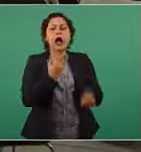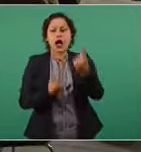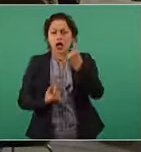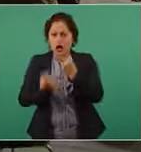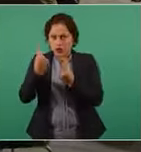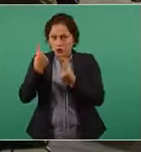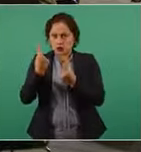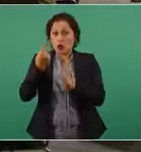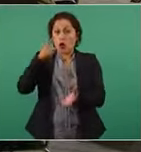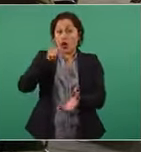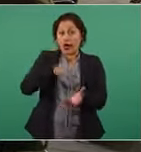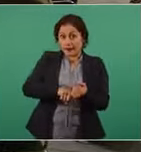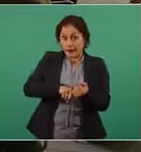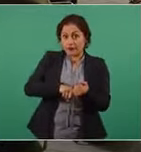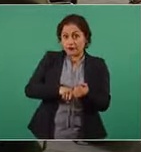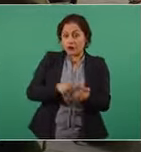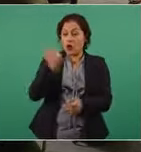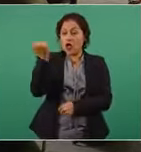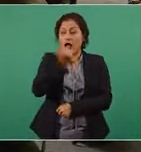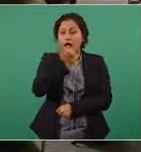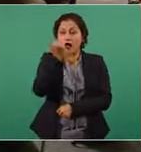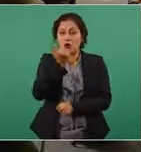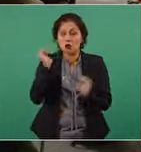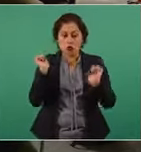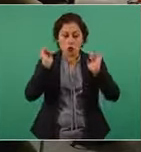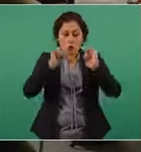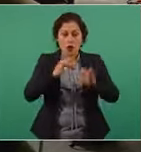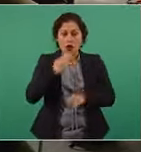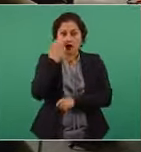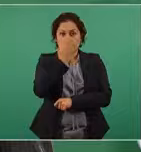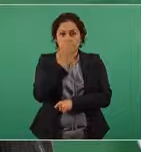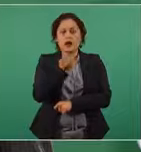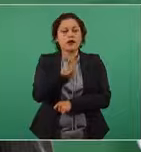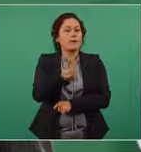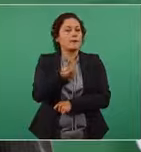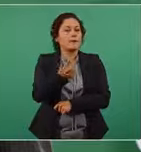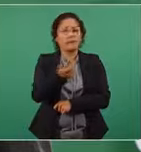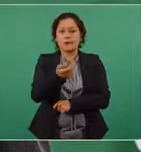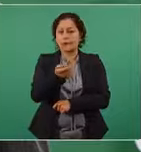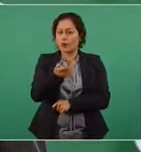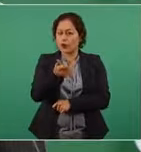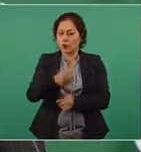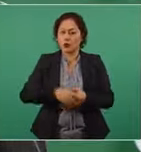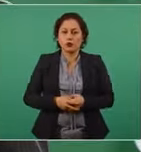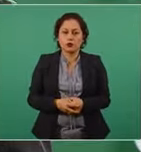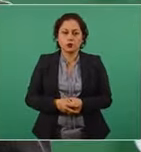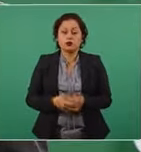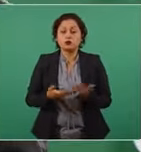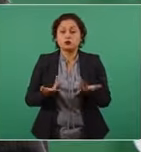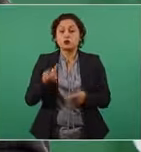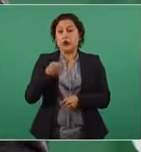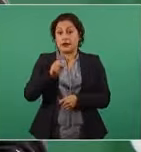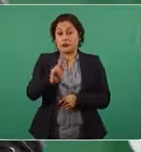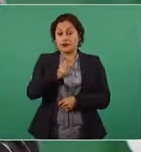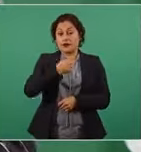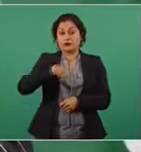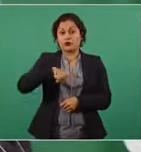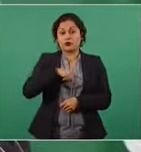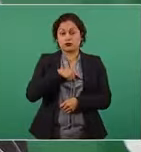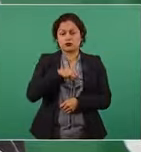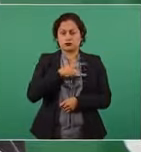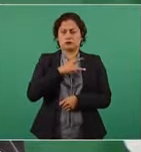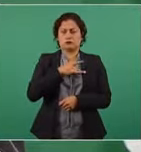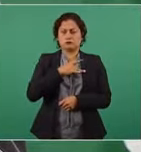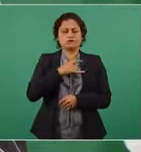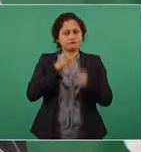número de alumnos, pero estamos seguros que a partir del lunes